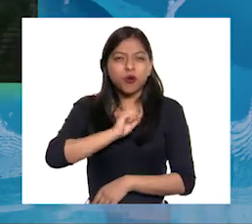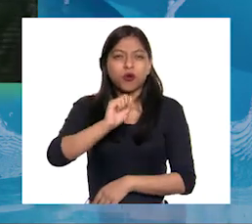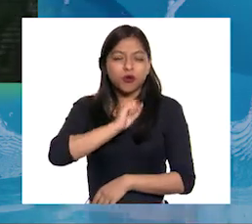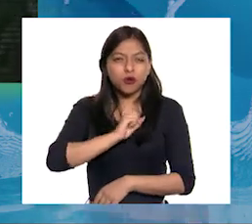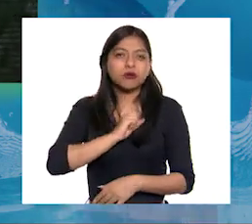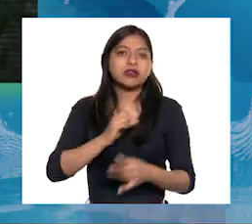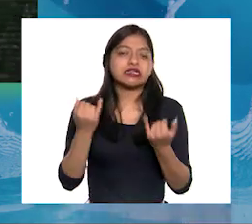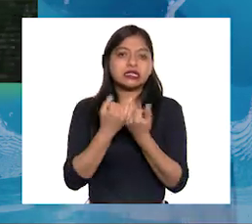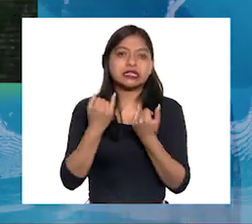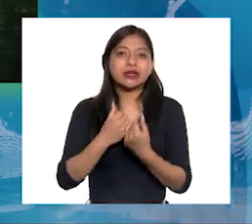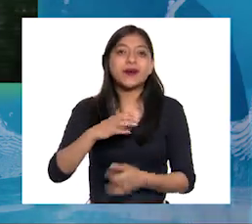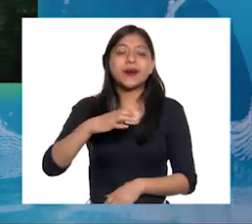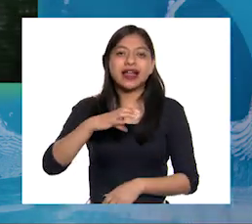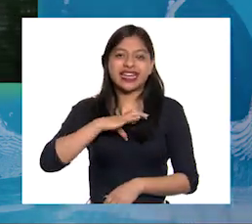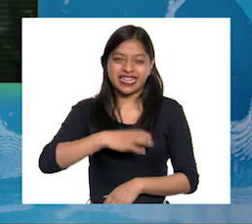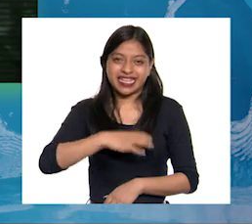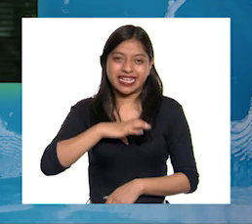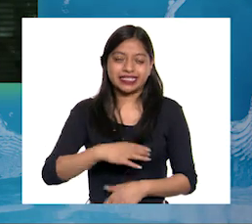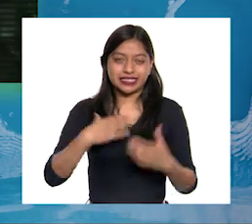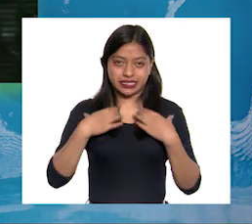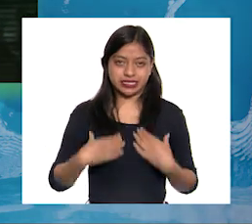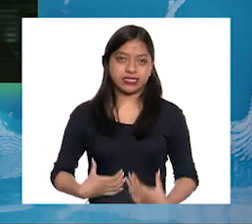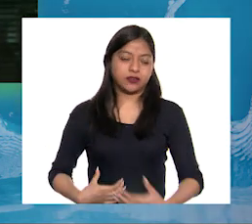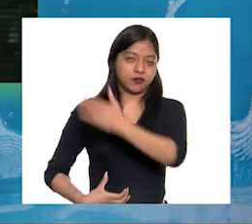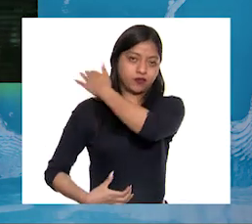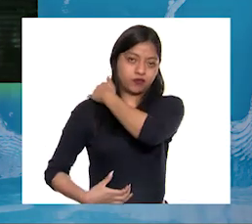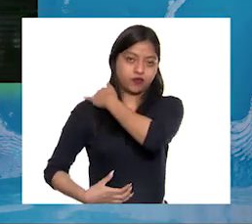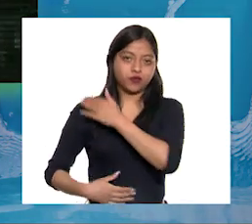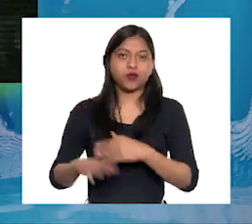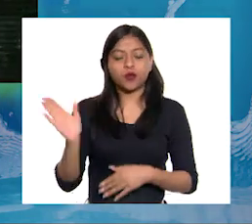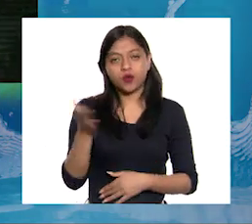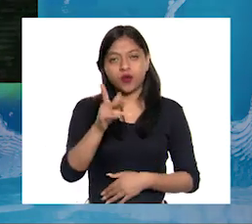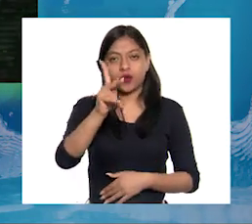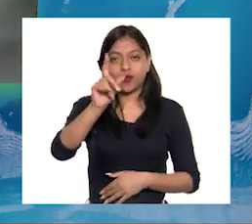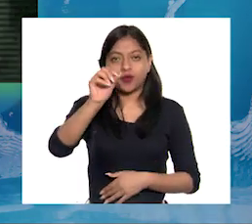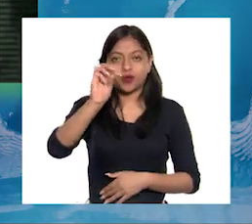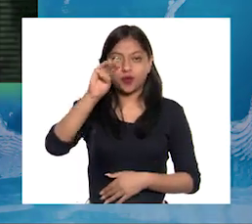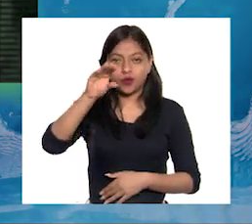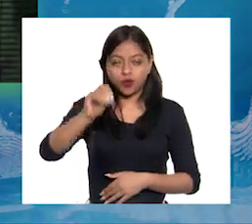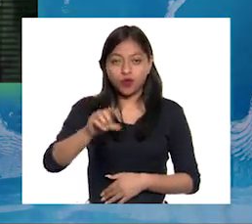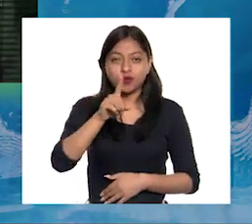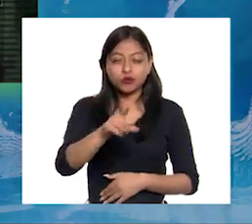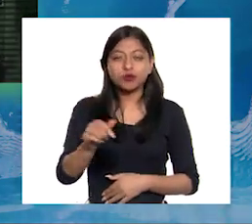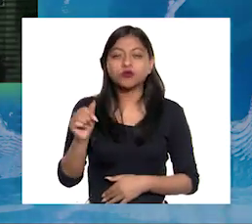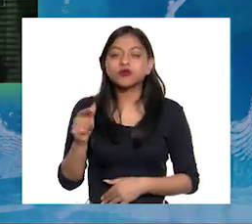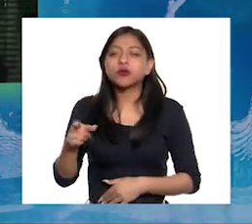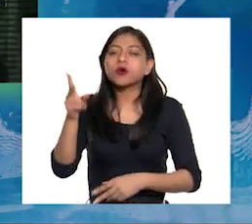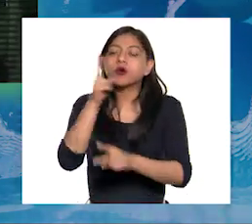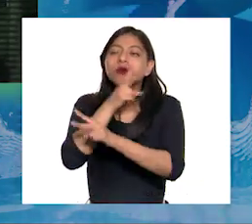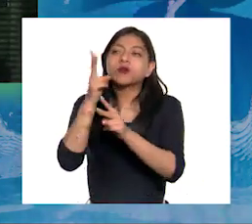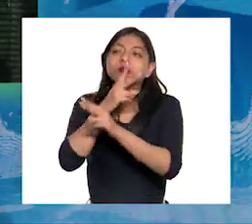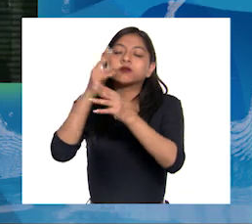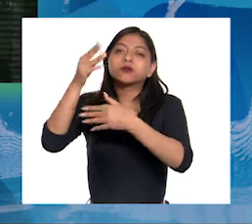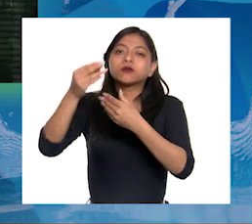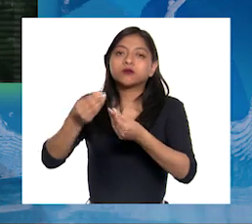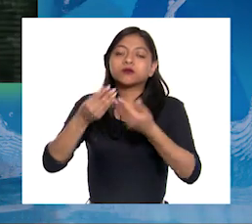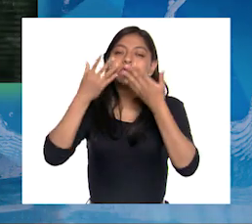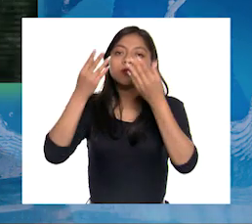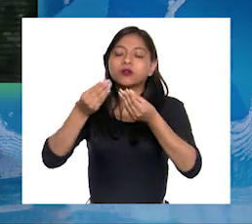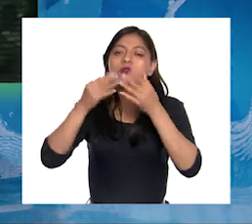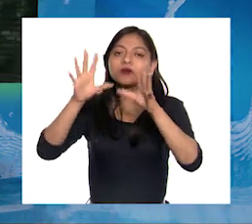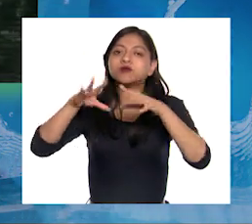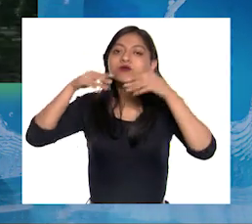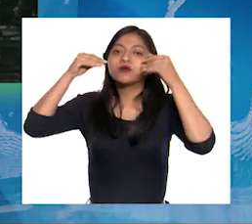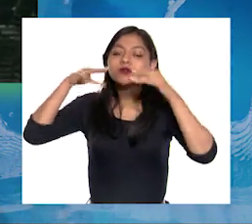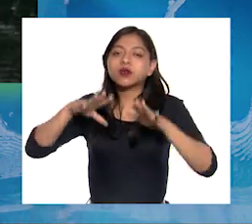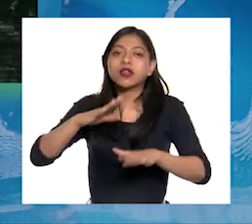incluso cáncer de pulmón Plomo La exposición prolongada a este elemento puede llegar a provocar